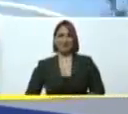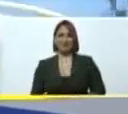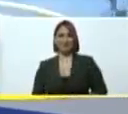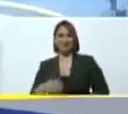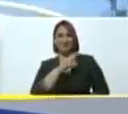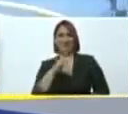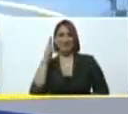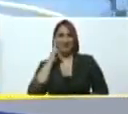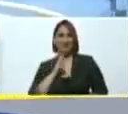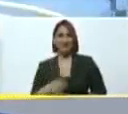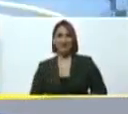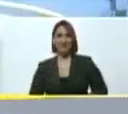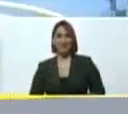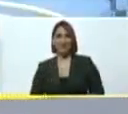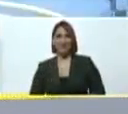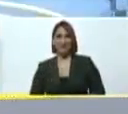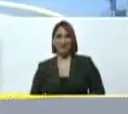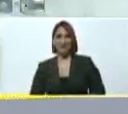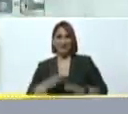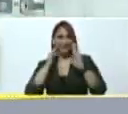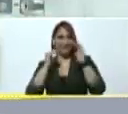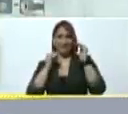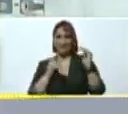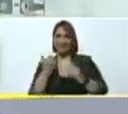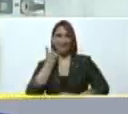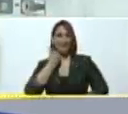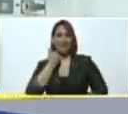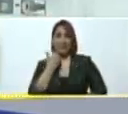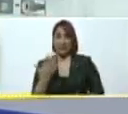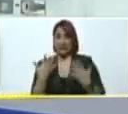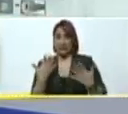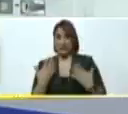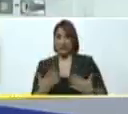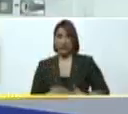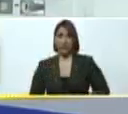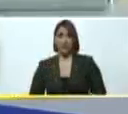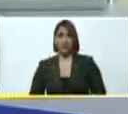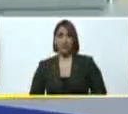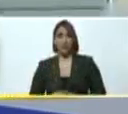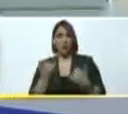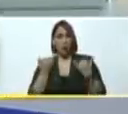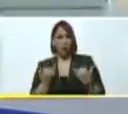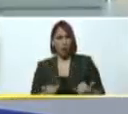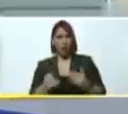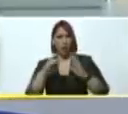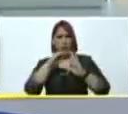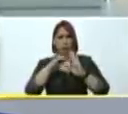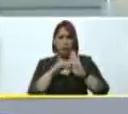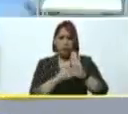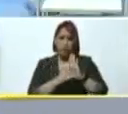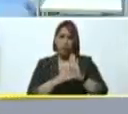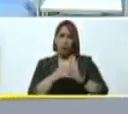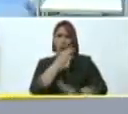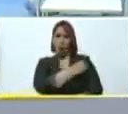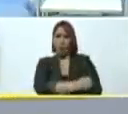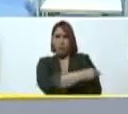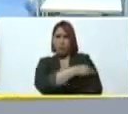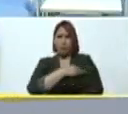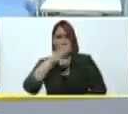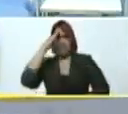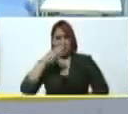los casos más urgidos, más graves. Y ahora, creando condiciones en el hospital militar y más allá